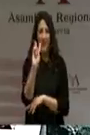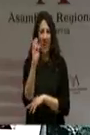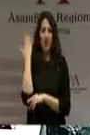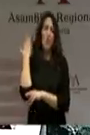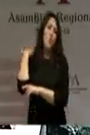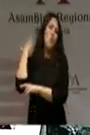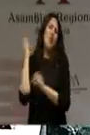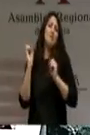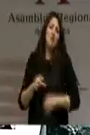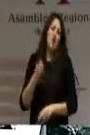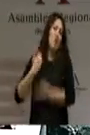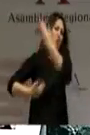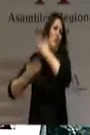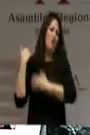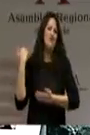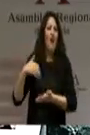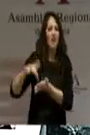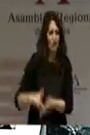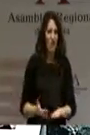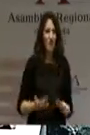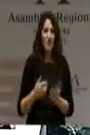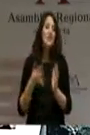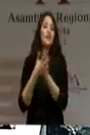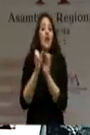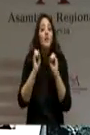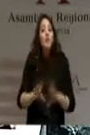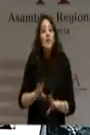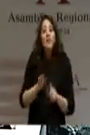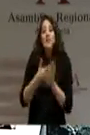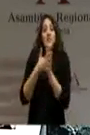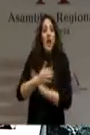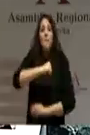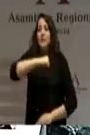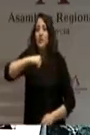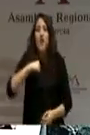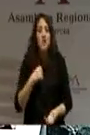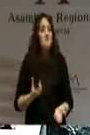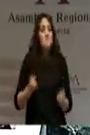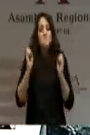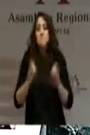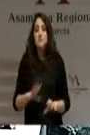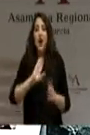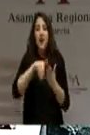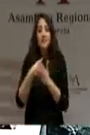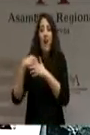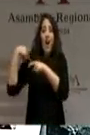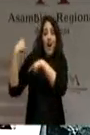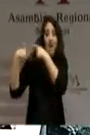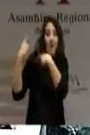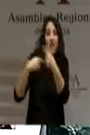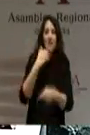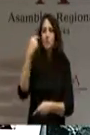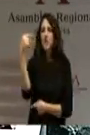abandonado esta región. Y la dimisión la ha hecho en clave puramente personal, dejándole a usted una herencia envenenada